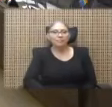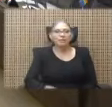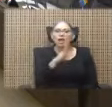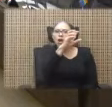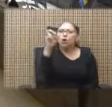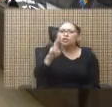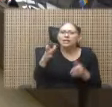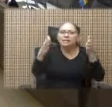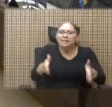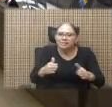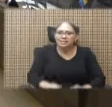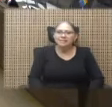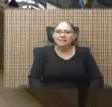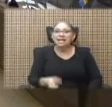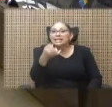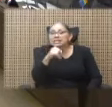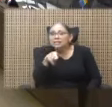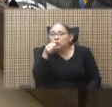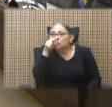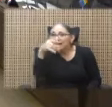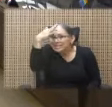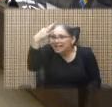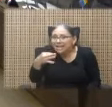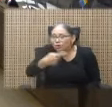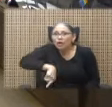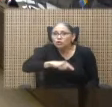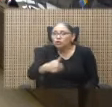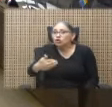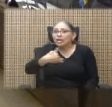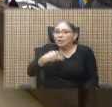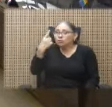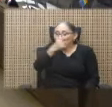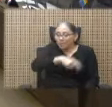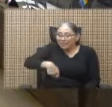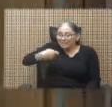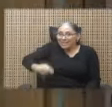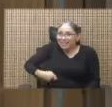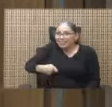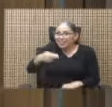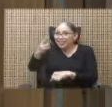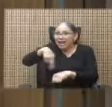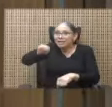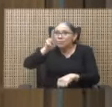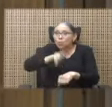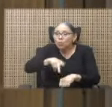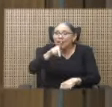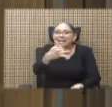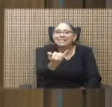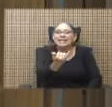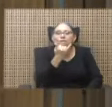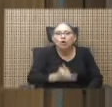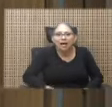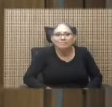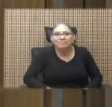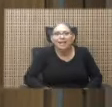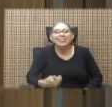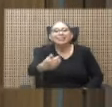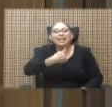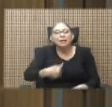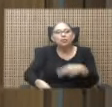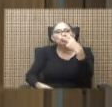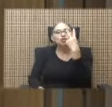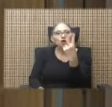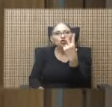Costarricenses, si ustedes creyeron que tenemos un presidente de la República, se equivocan. Tenemos dos,